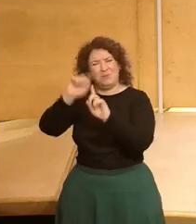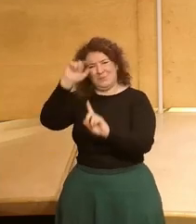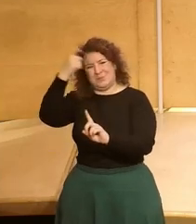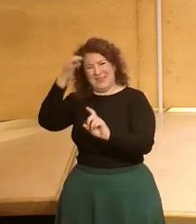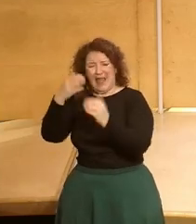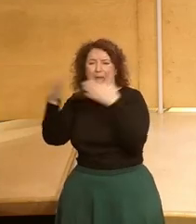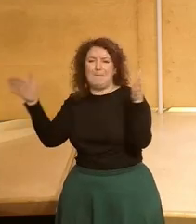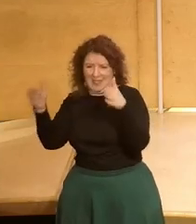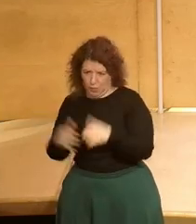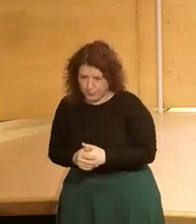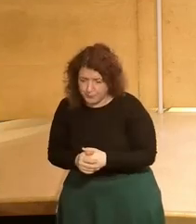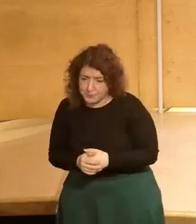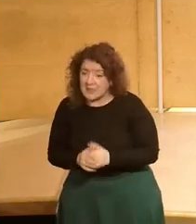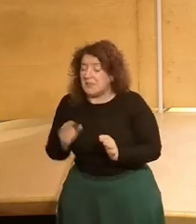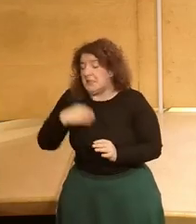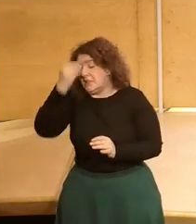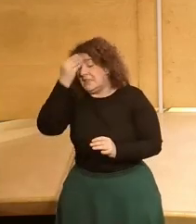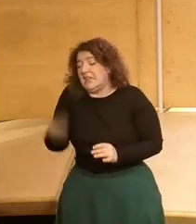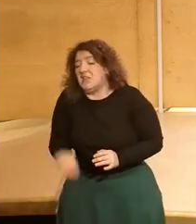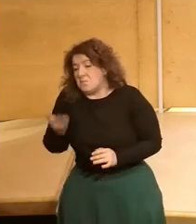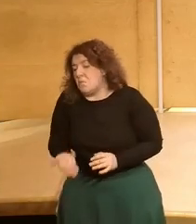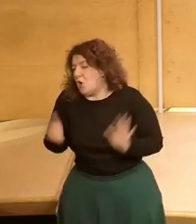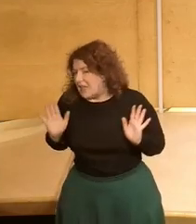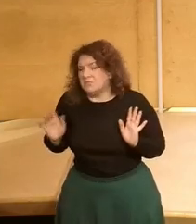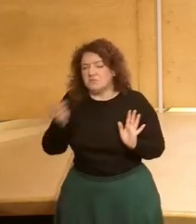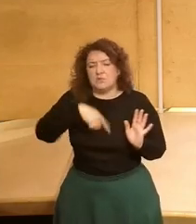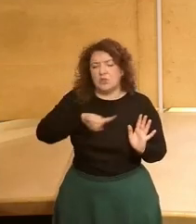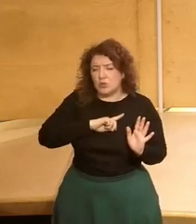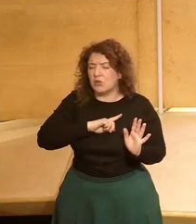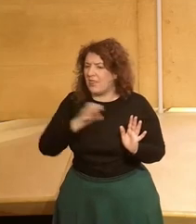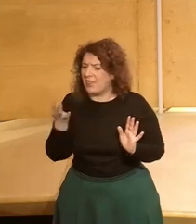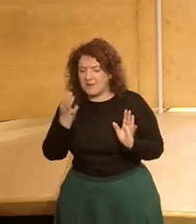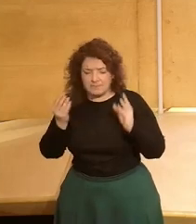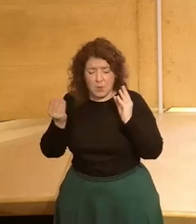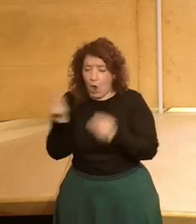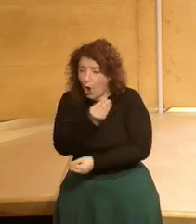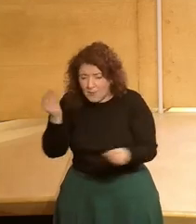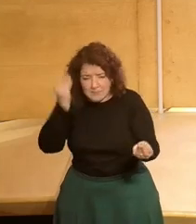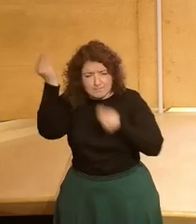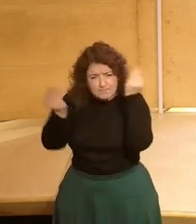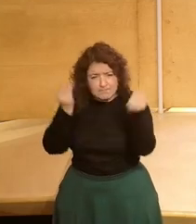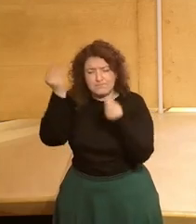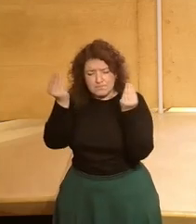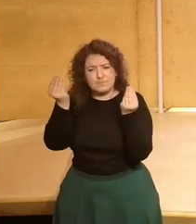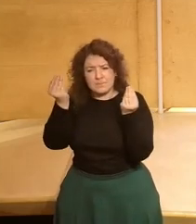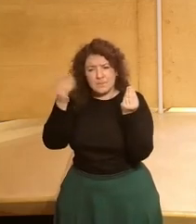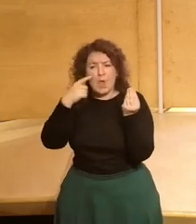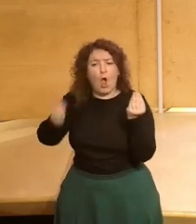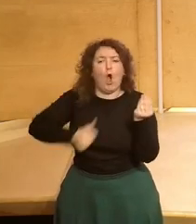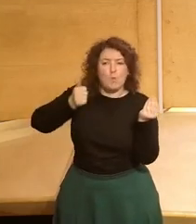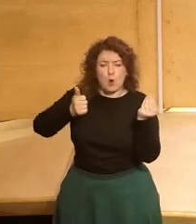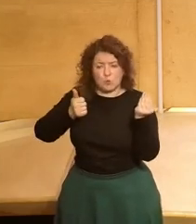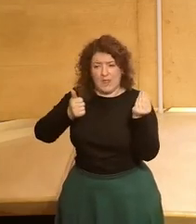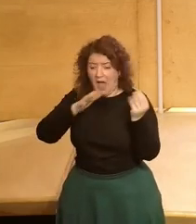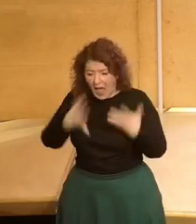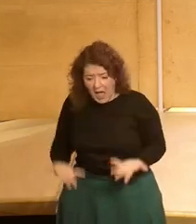yo creo que lo más importante es que tenemos que ser capaces todos sobre todo los jóvenes de ver la oportunidad que se